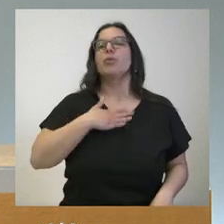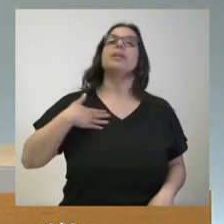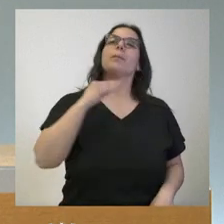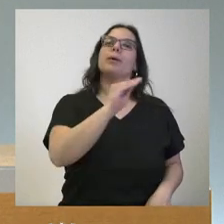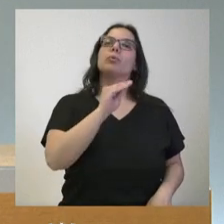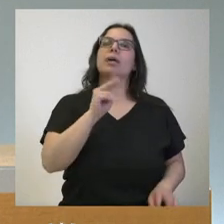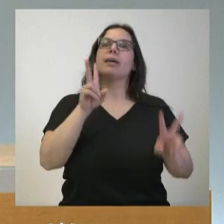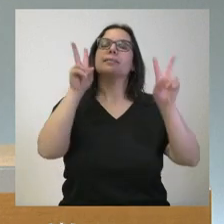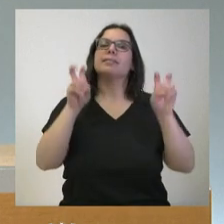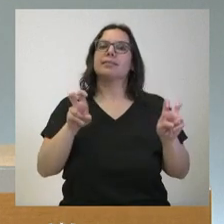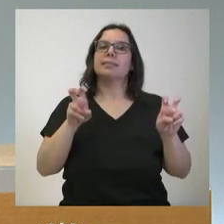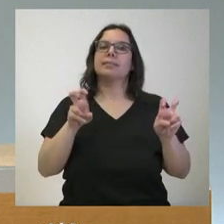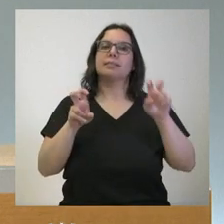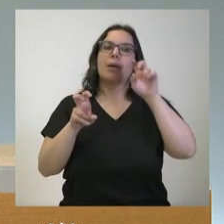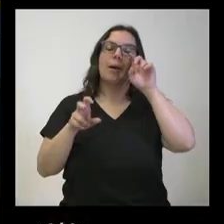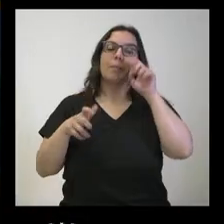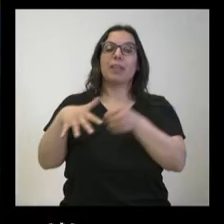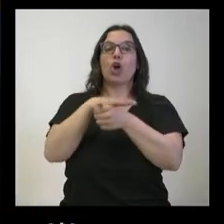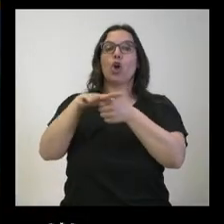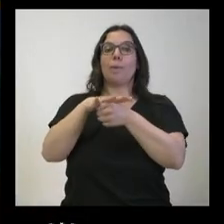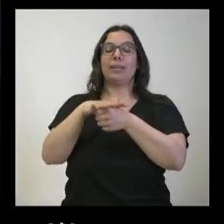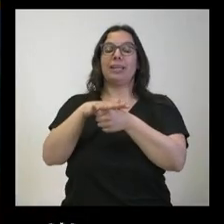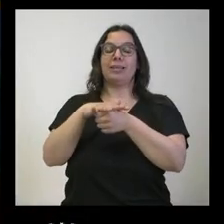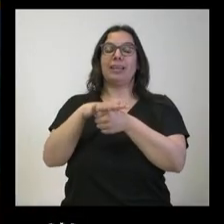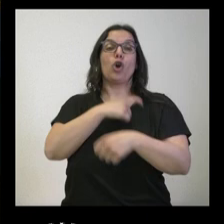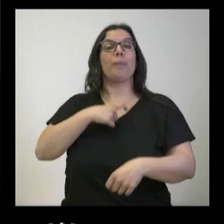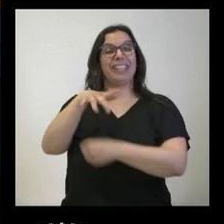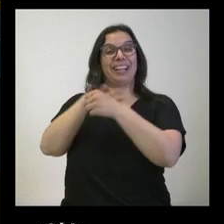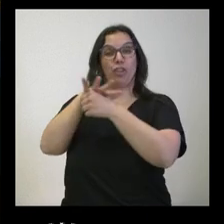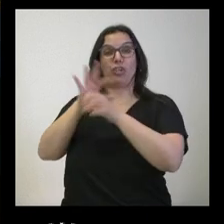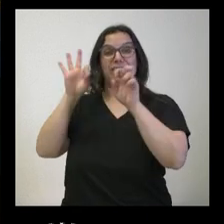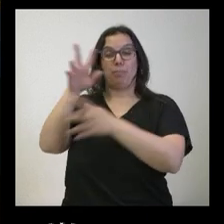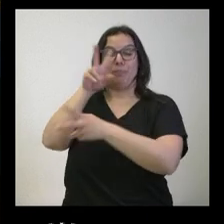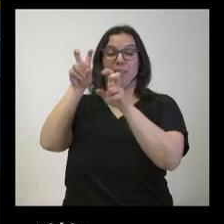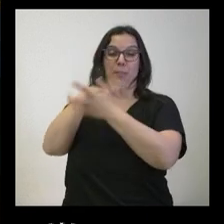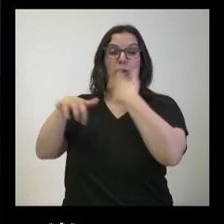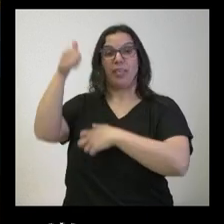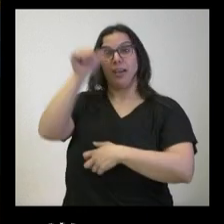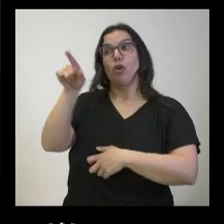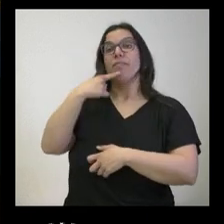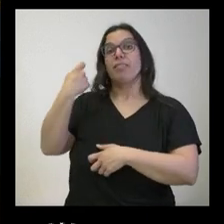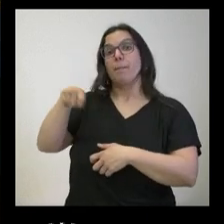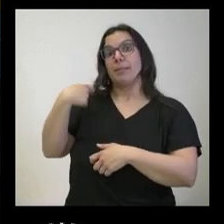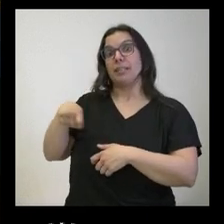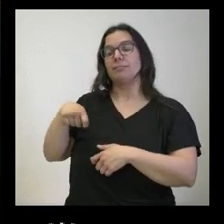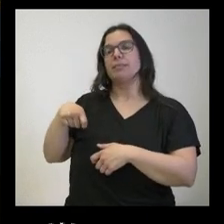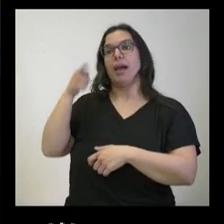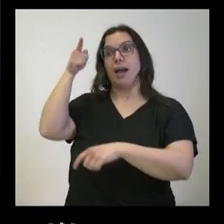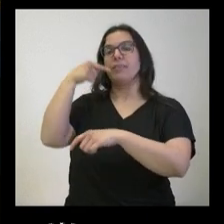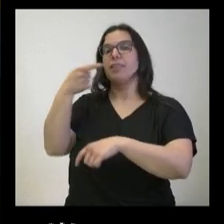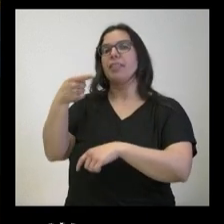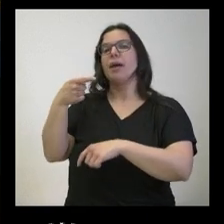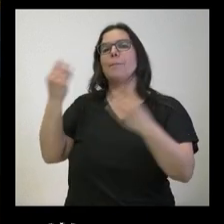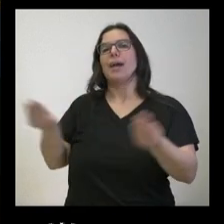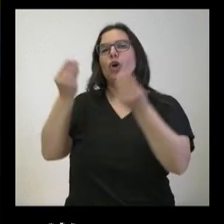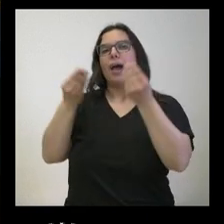por el tema del Comité de las Regiones y la Valencia de Género. Anunció el presidente Mañueco que iban a mejorar normativas y procedimientos de la lucha